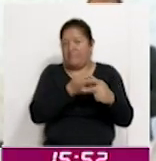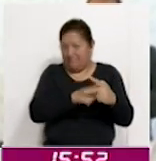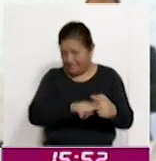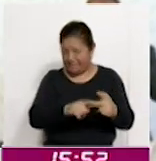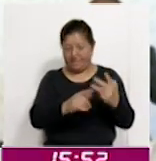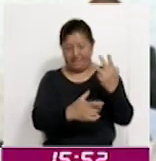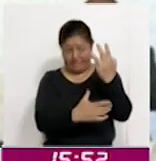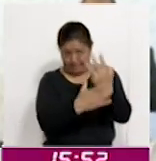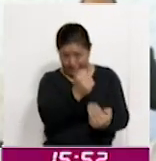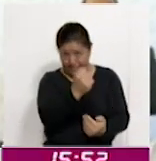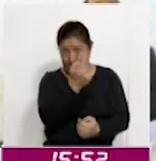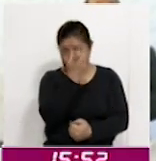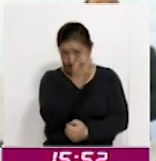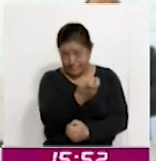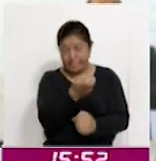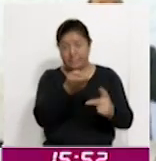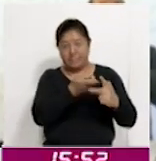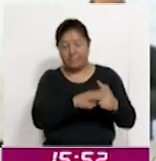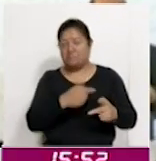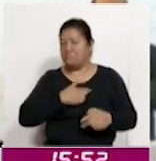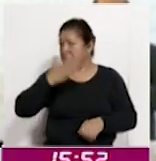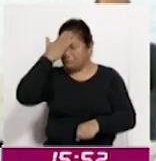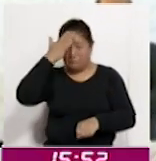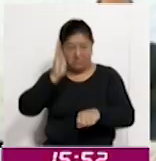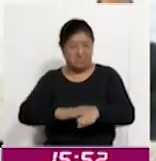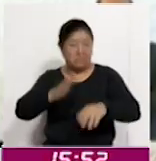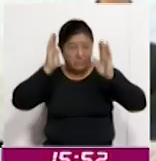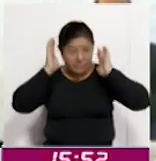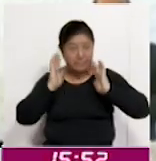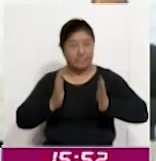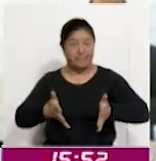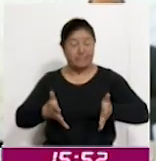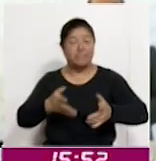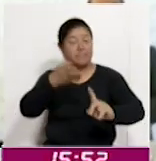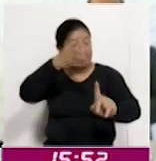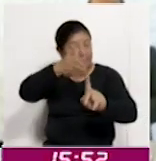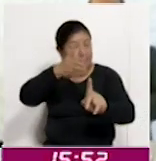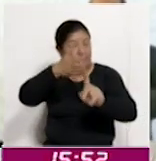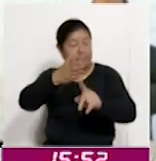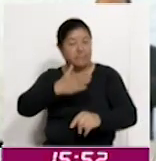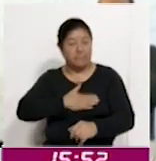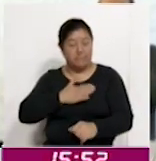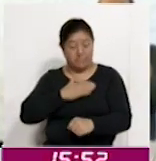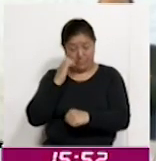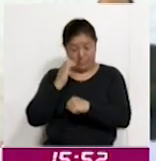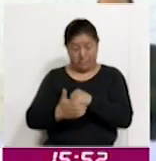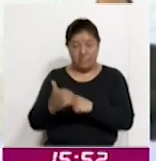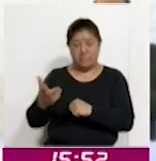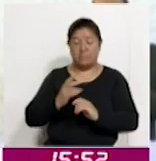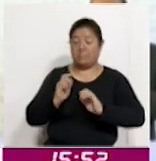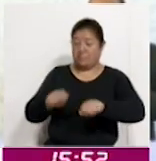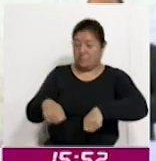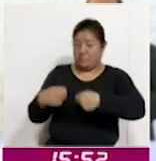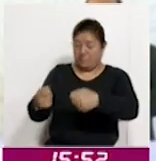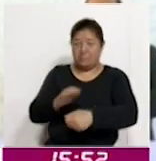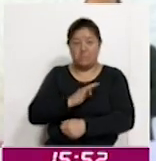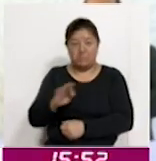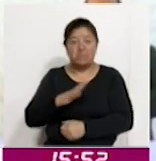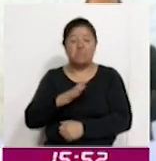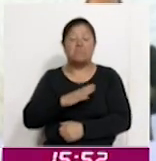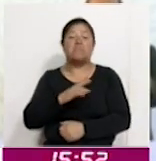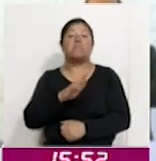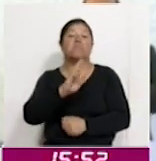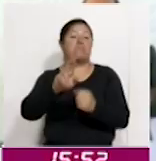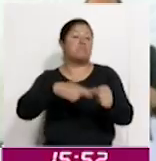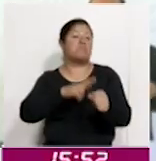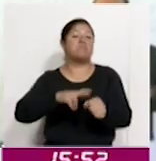estamos convencidos, o ese es el objetivo, que al cierre del sexenio podamos entregar a la naturaleza, a